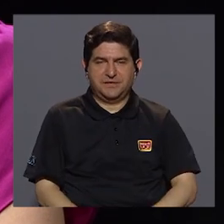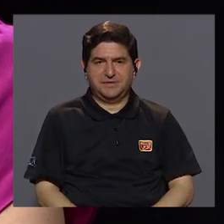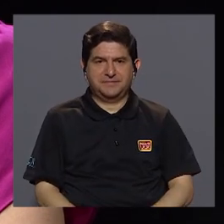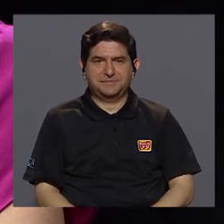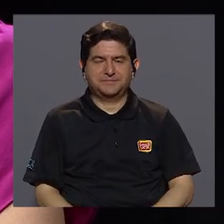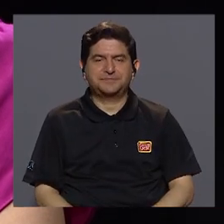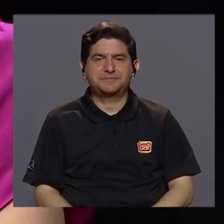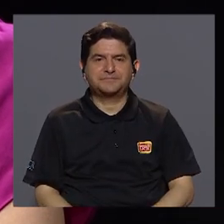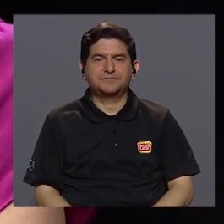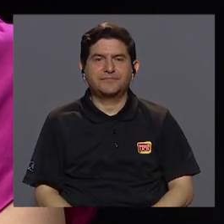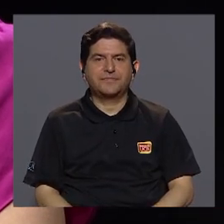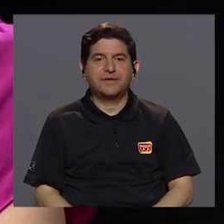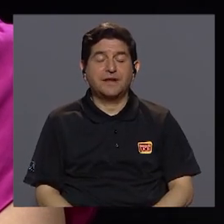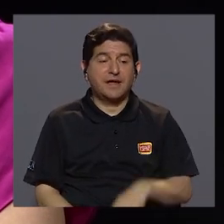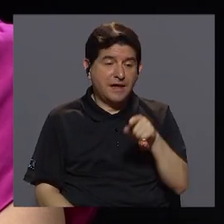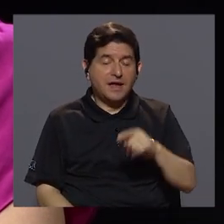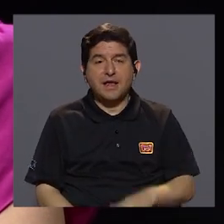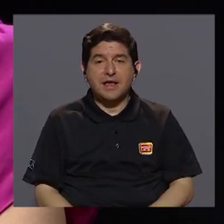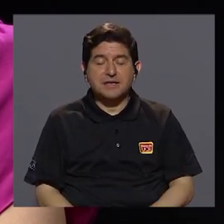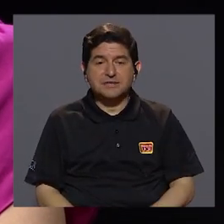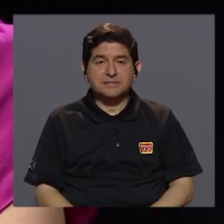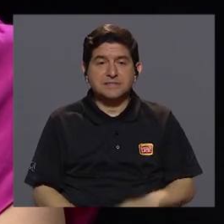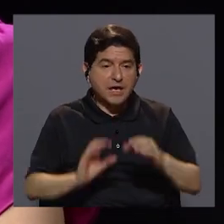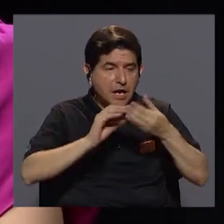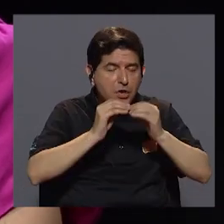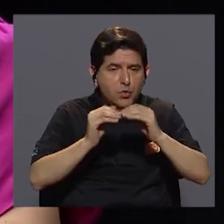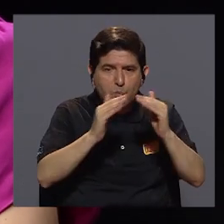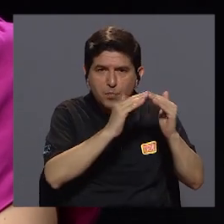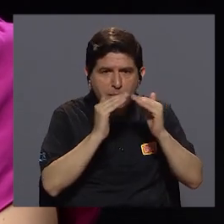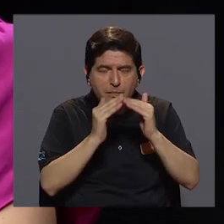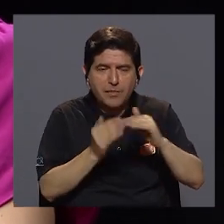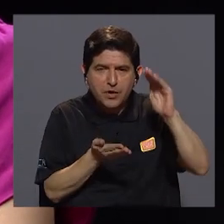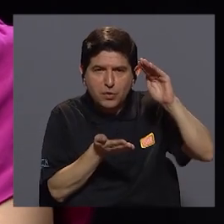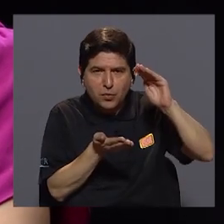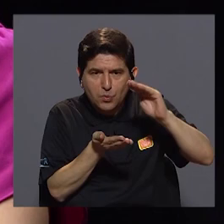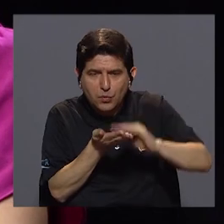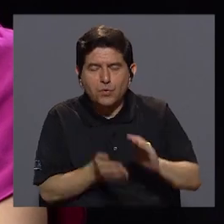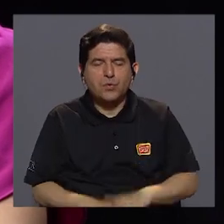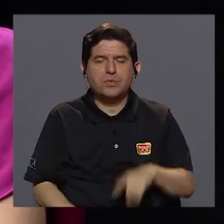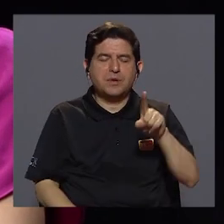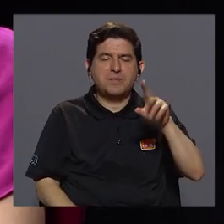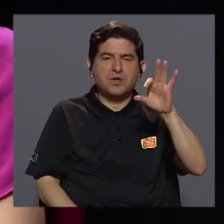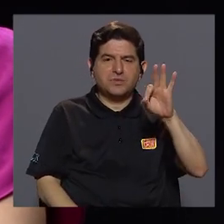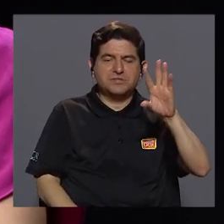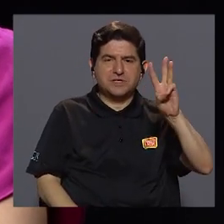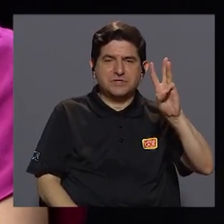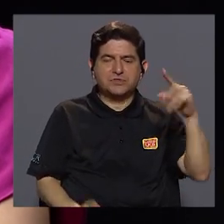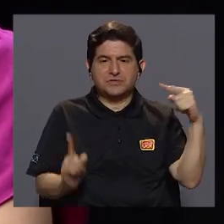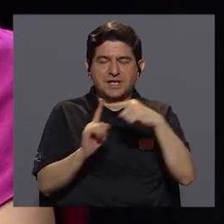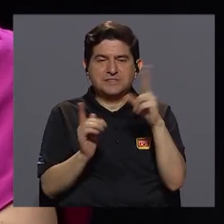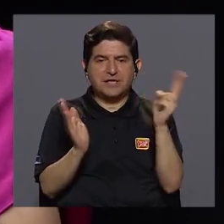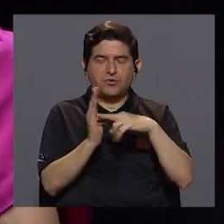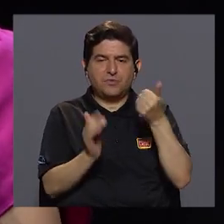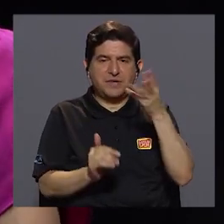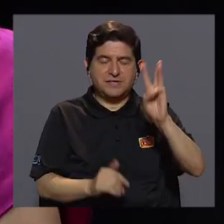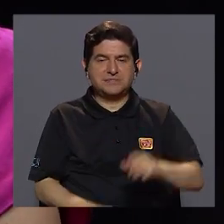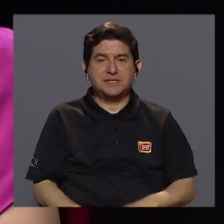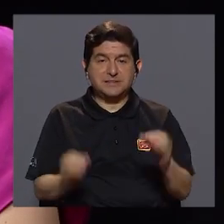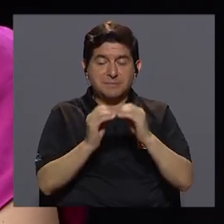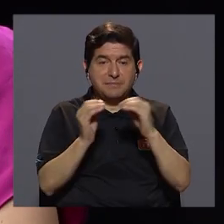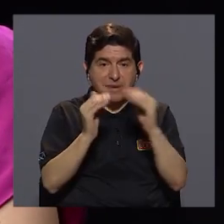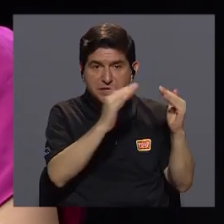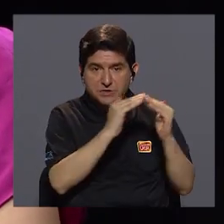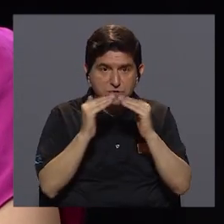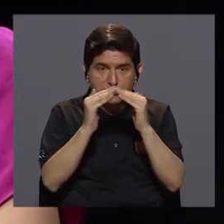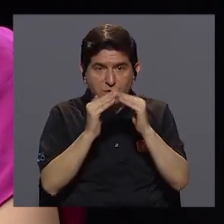el bono demográfico se agotó en ese año después de experimentar de 1966 al 2016 una mayor cantidad